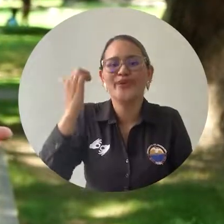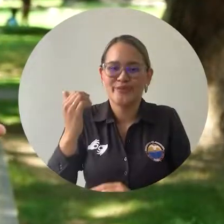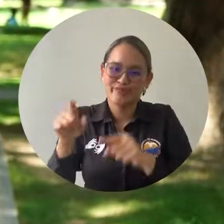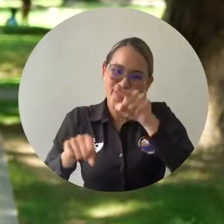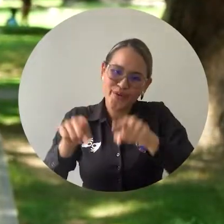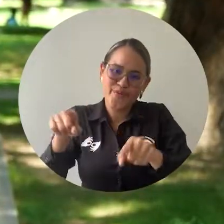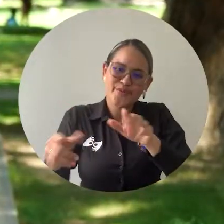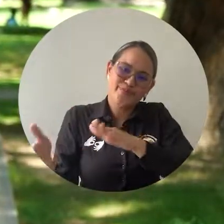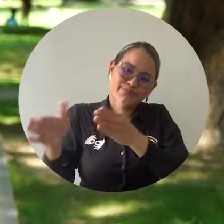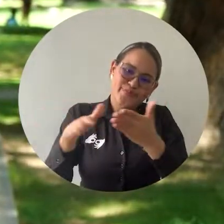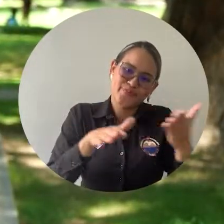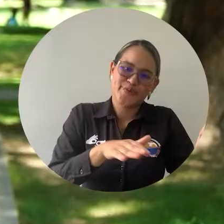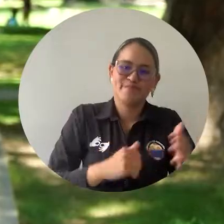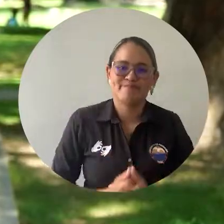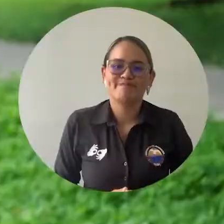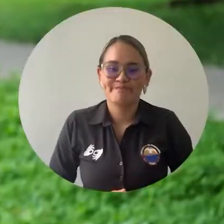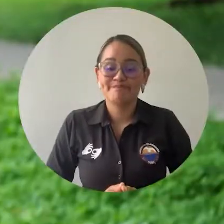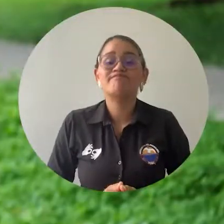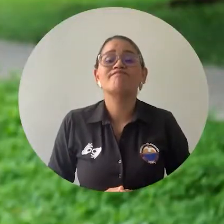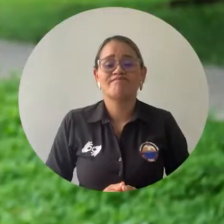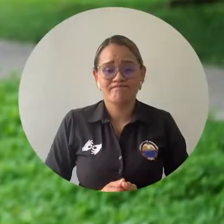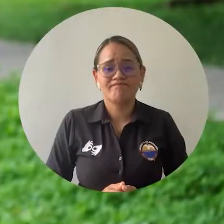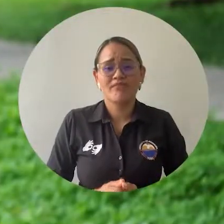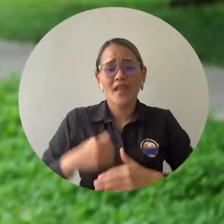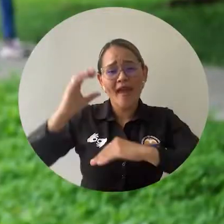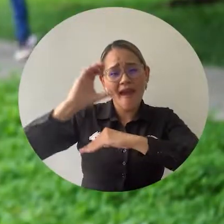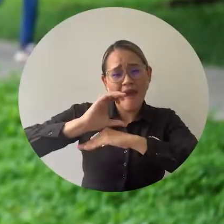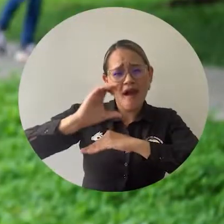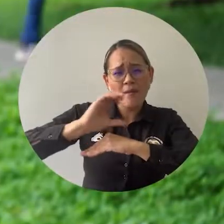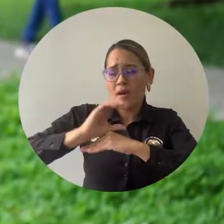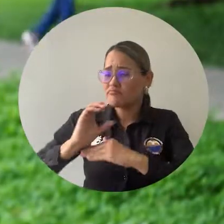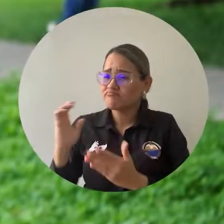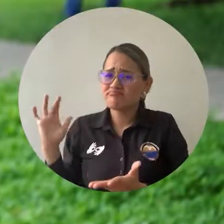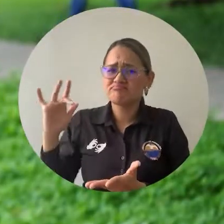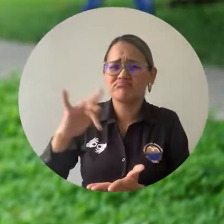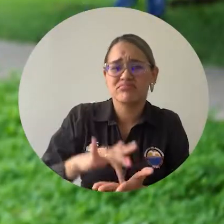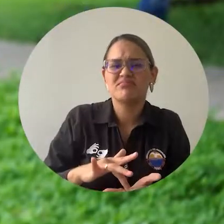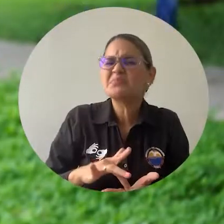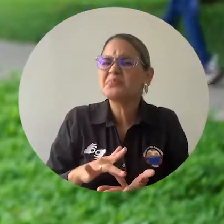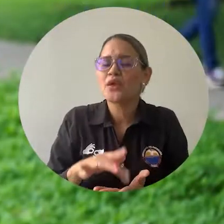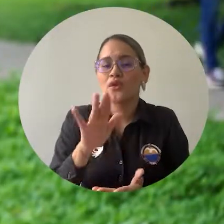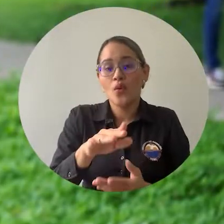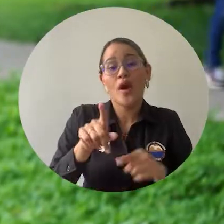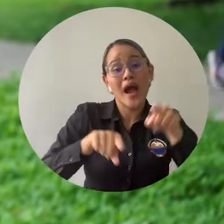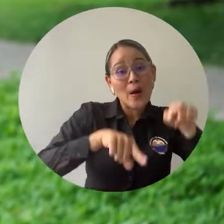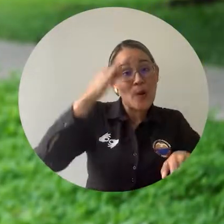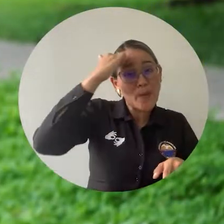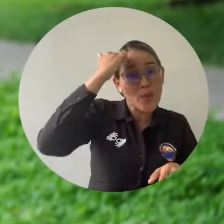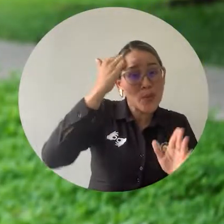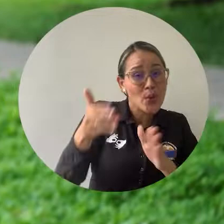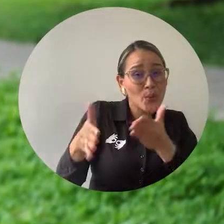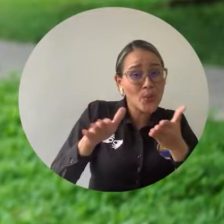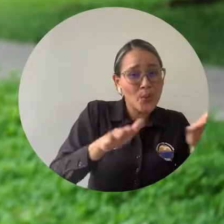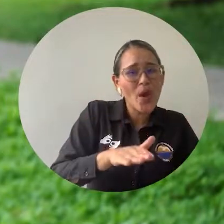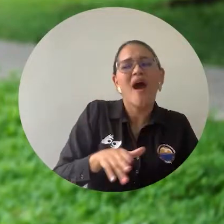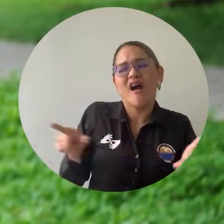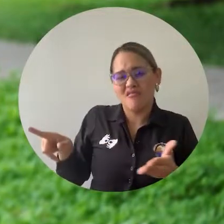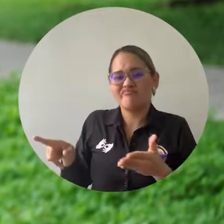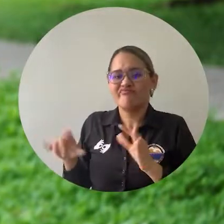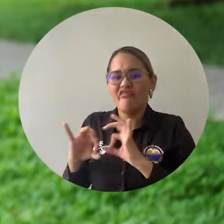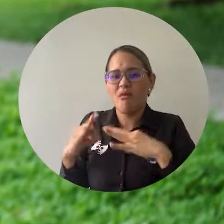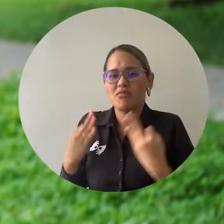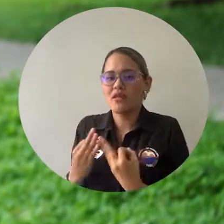en los corazones de sus estudiantes. Hasta las instalaciones del teatro llegaron familiares de docentes fallecidos y que en sus nombres